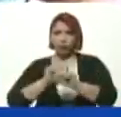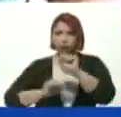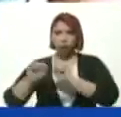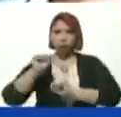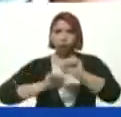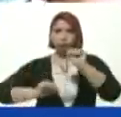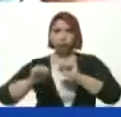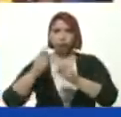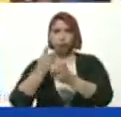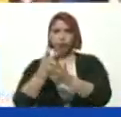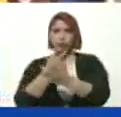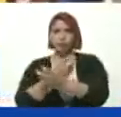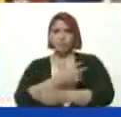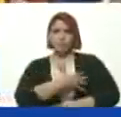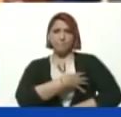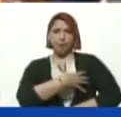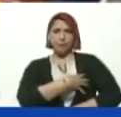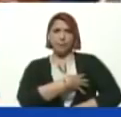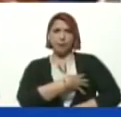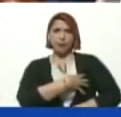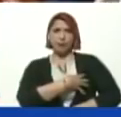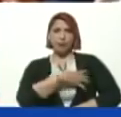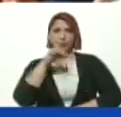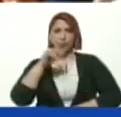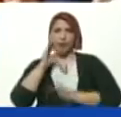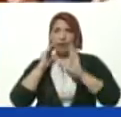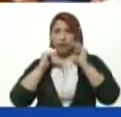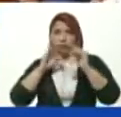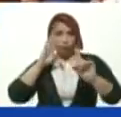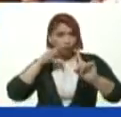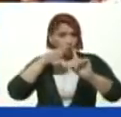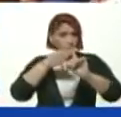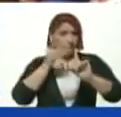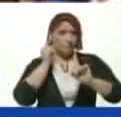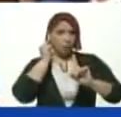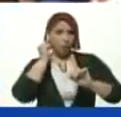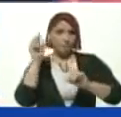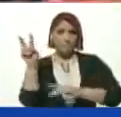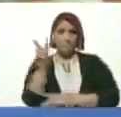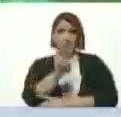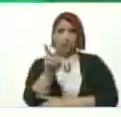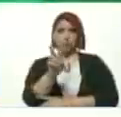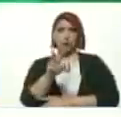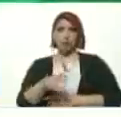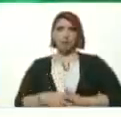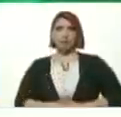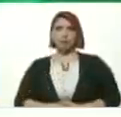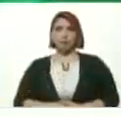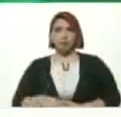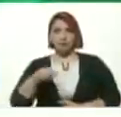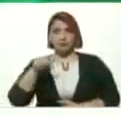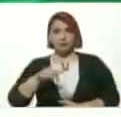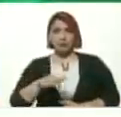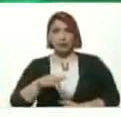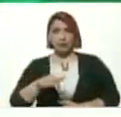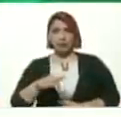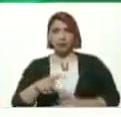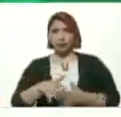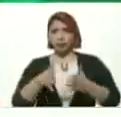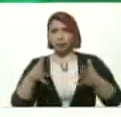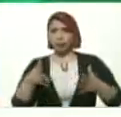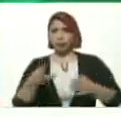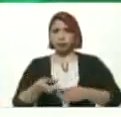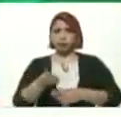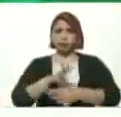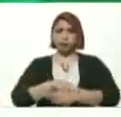cáncer De mama Y para atención Directa A la mujer Venezolana En este grave Problema De